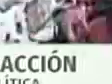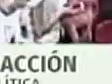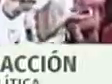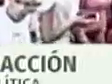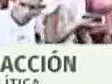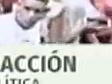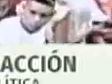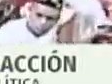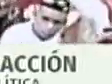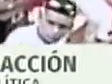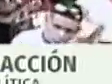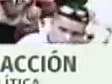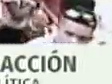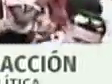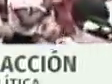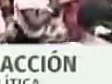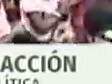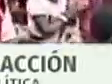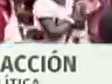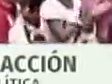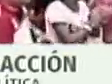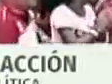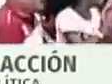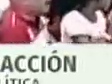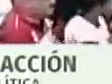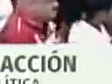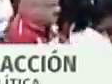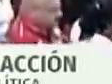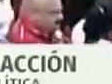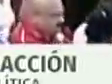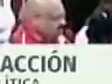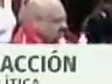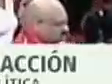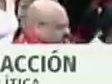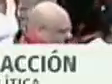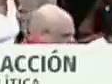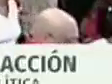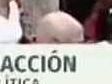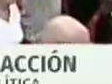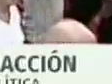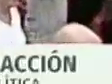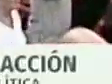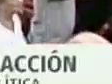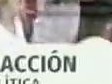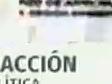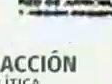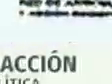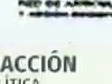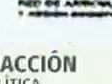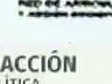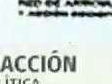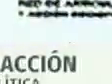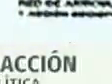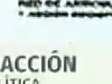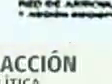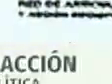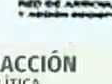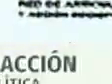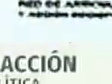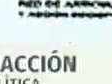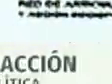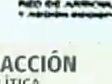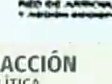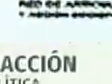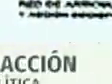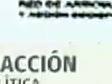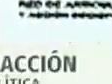el Estado, la sociedad y fortalecer además la organización y las capacidades de la